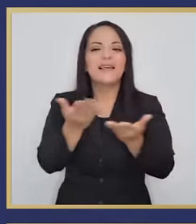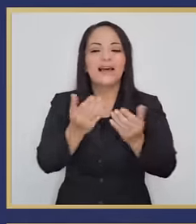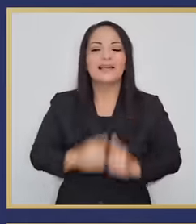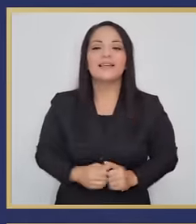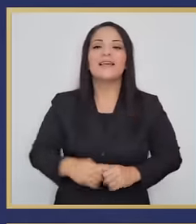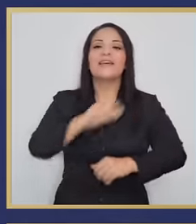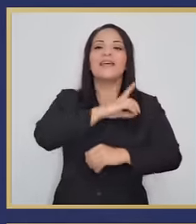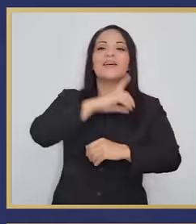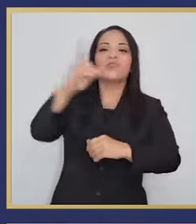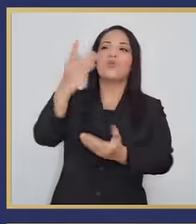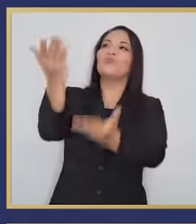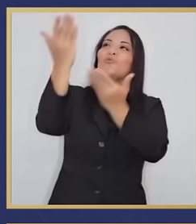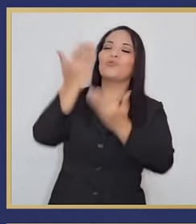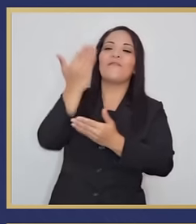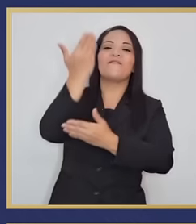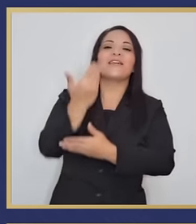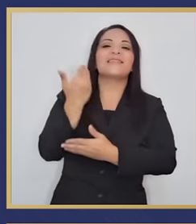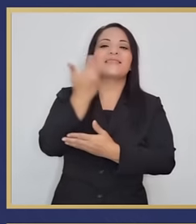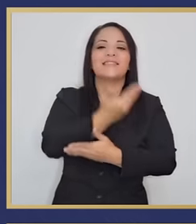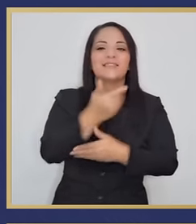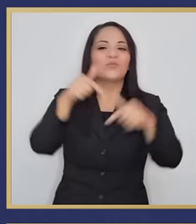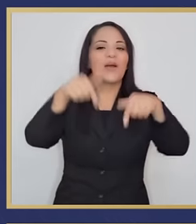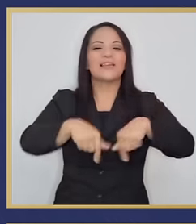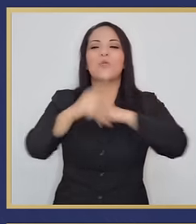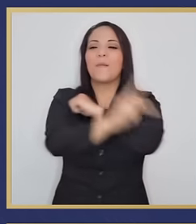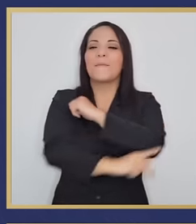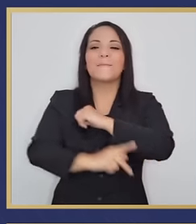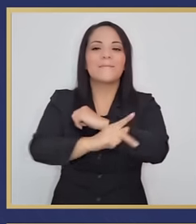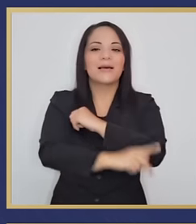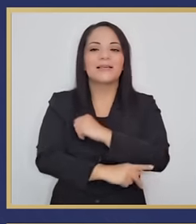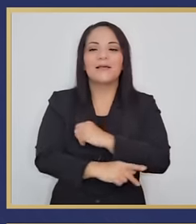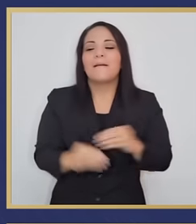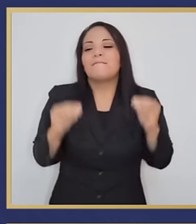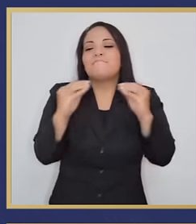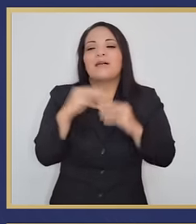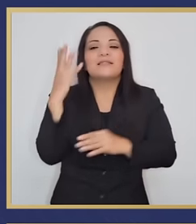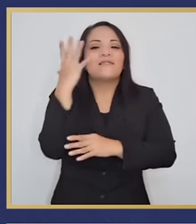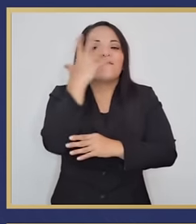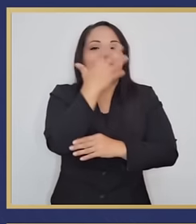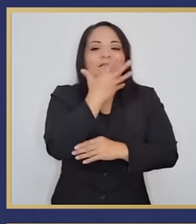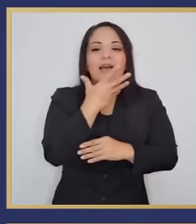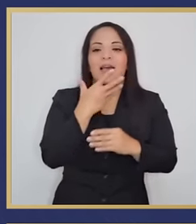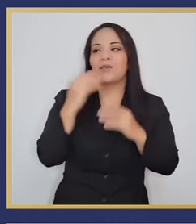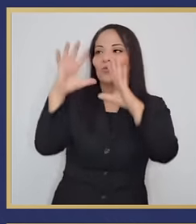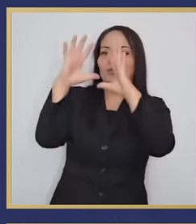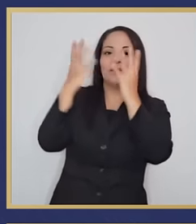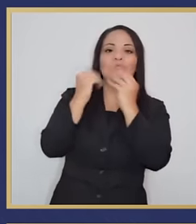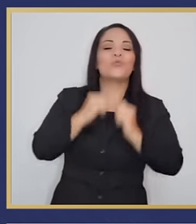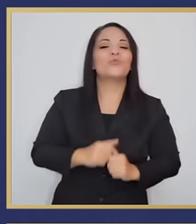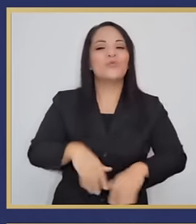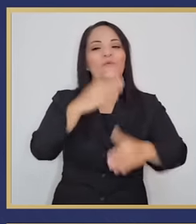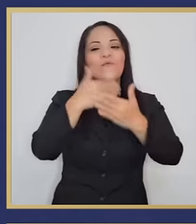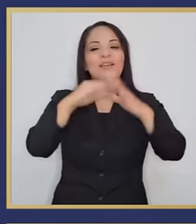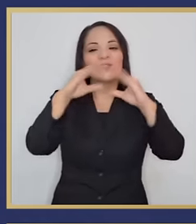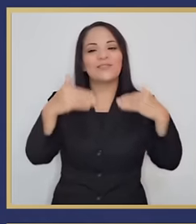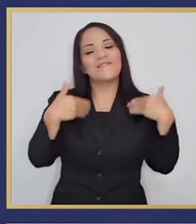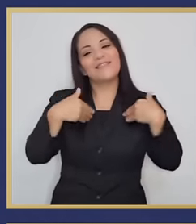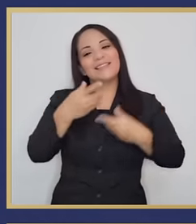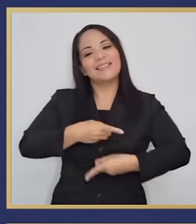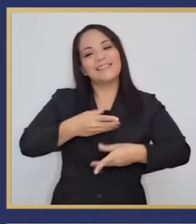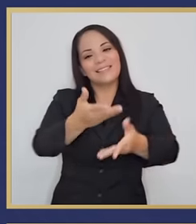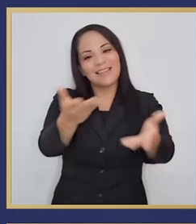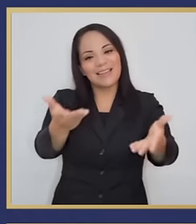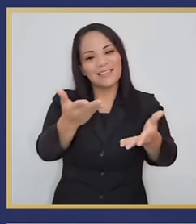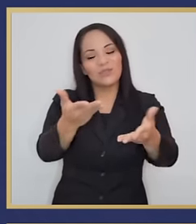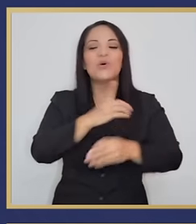del hecho de que Dios nos bendijo con uno de los países más bellos del mundo. Muy buenas